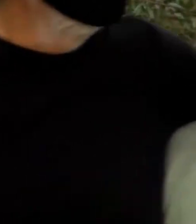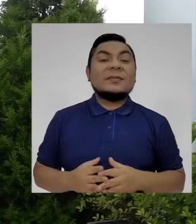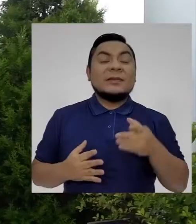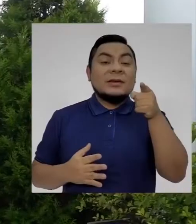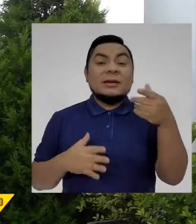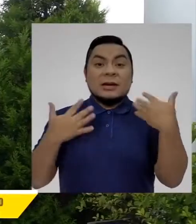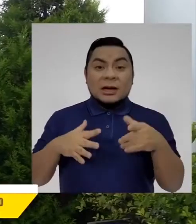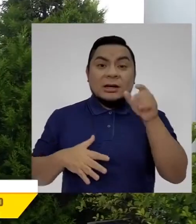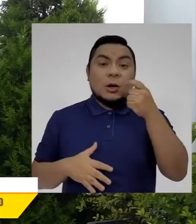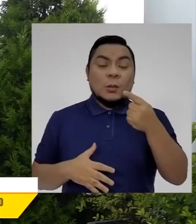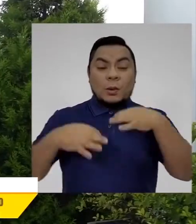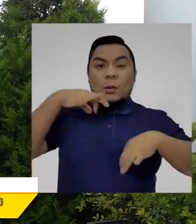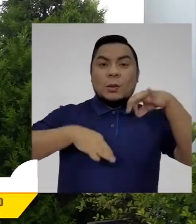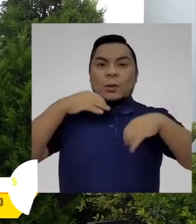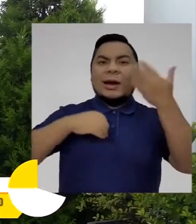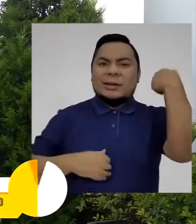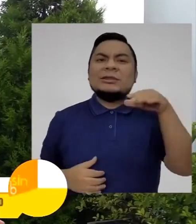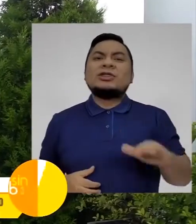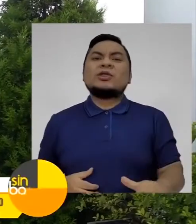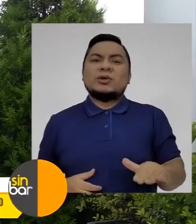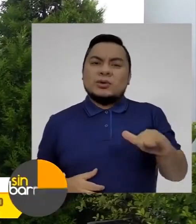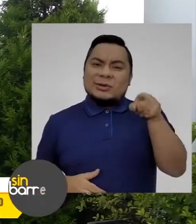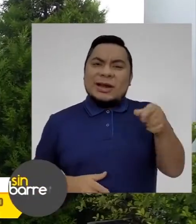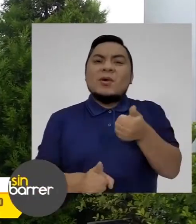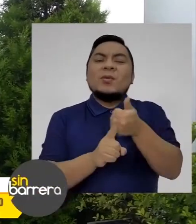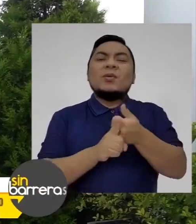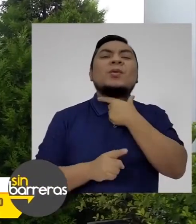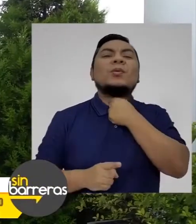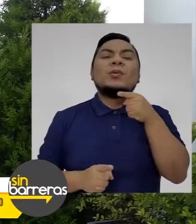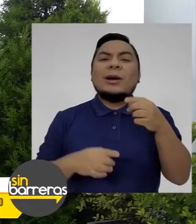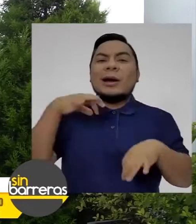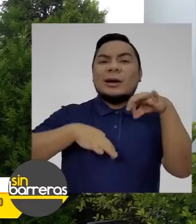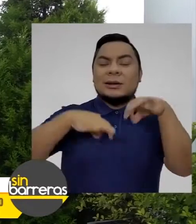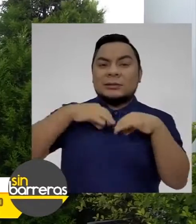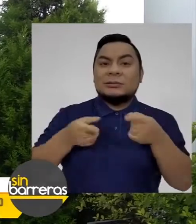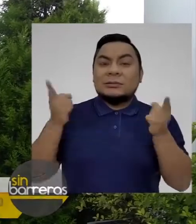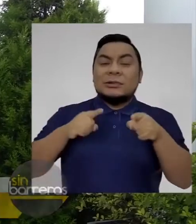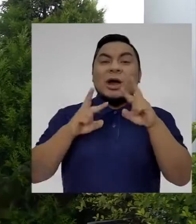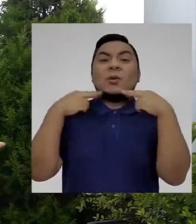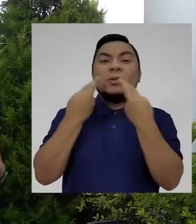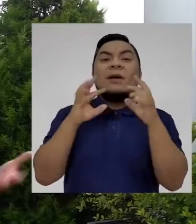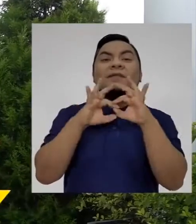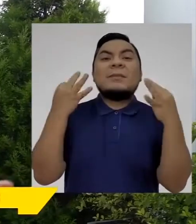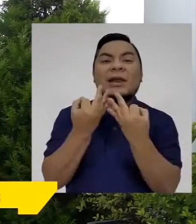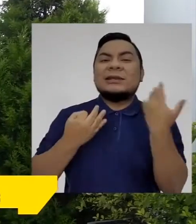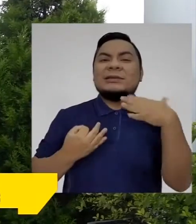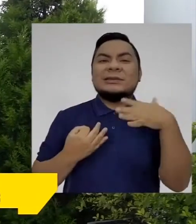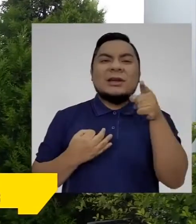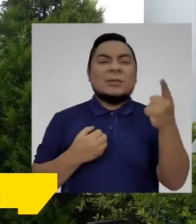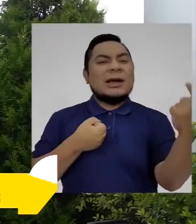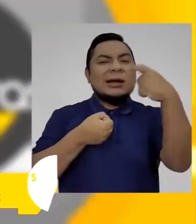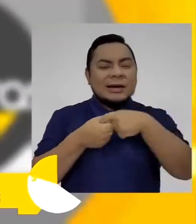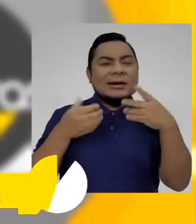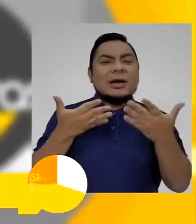Siempre ha sido un actor desde chiquito. Desde que era en las reuniones familiares,